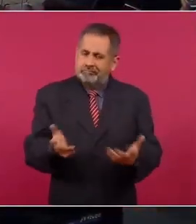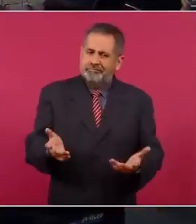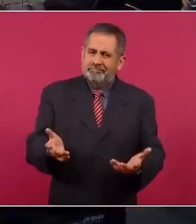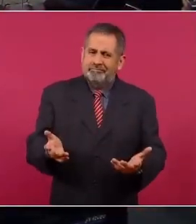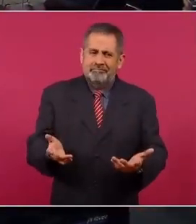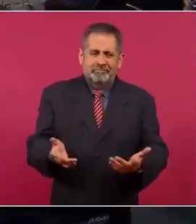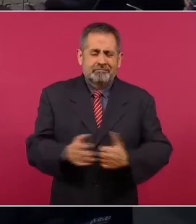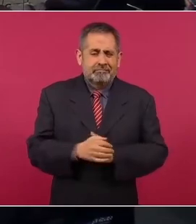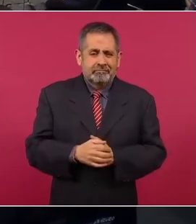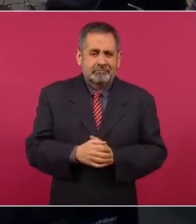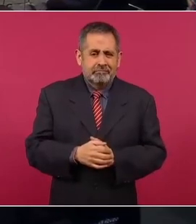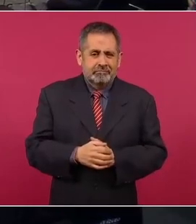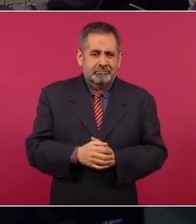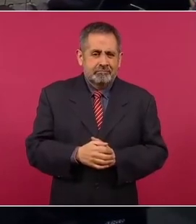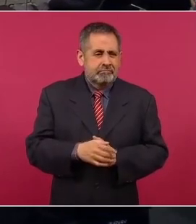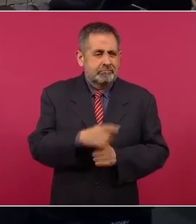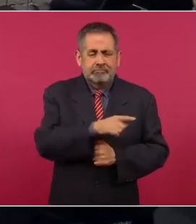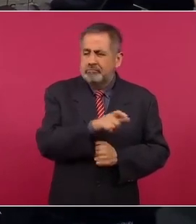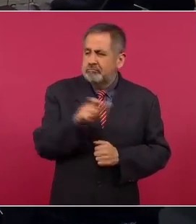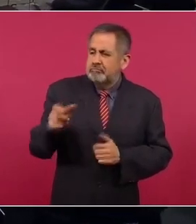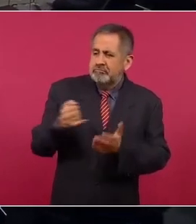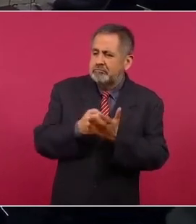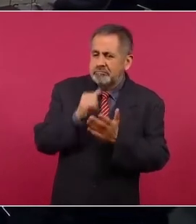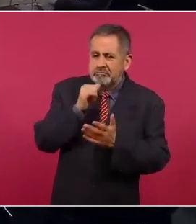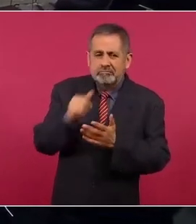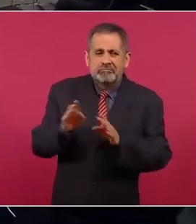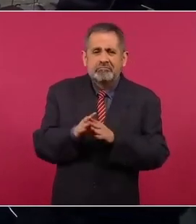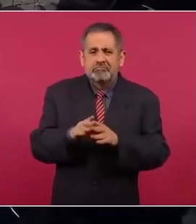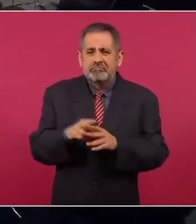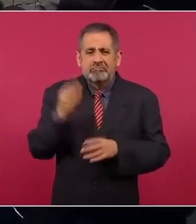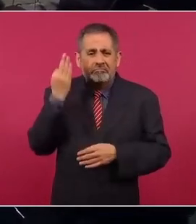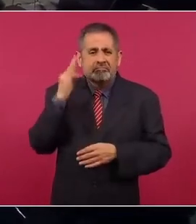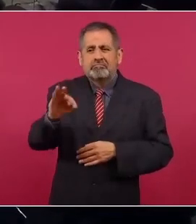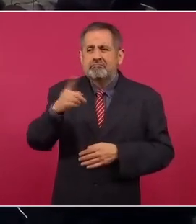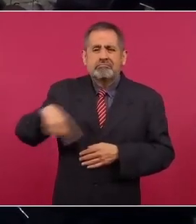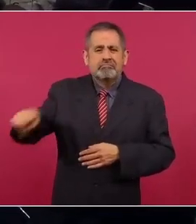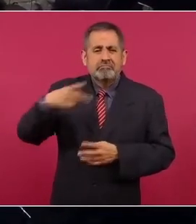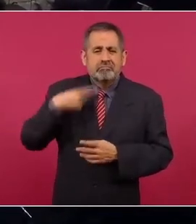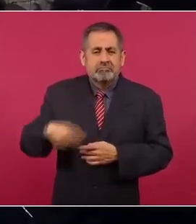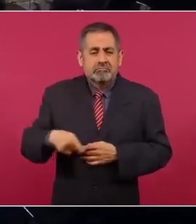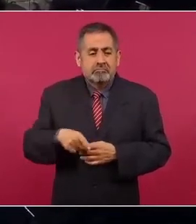Y defraudar la hacienda pública es defraudar al pueblo,